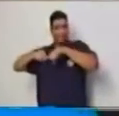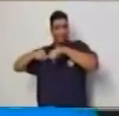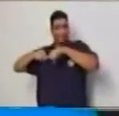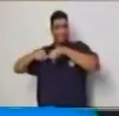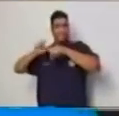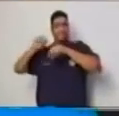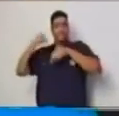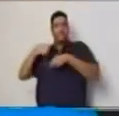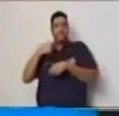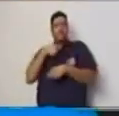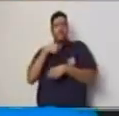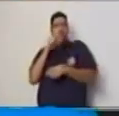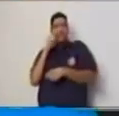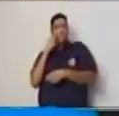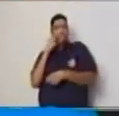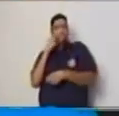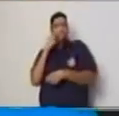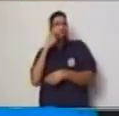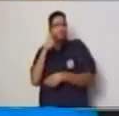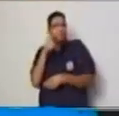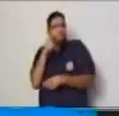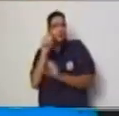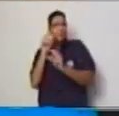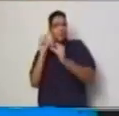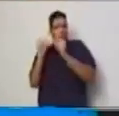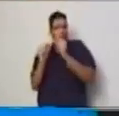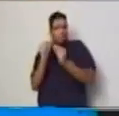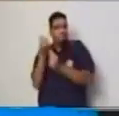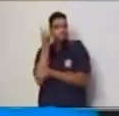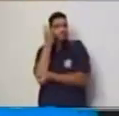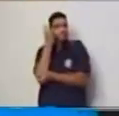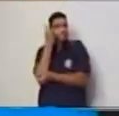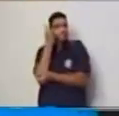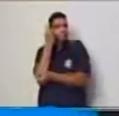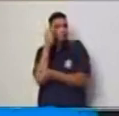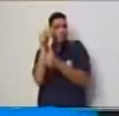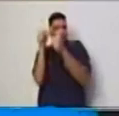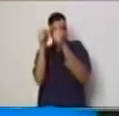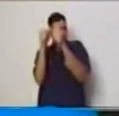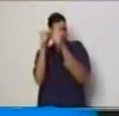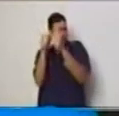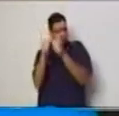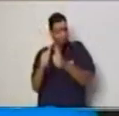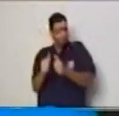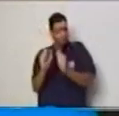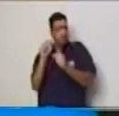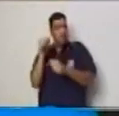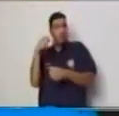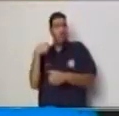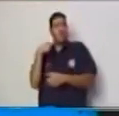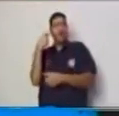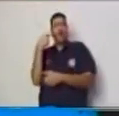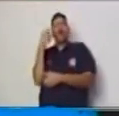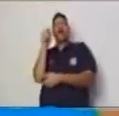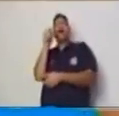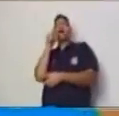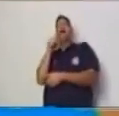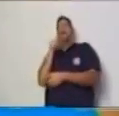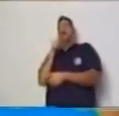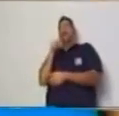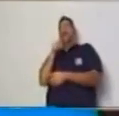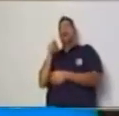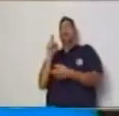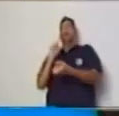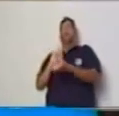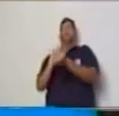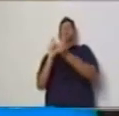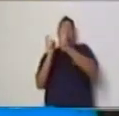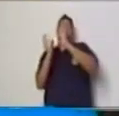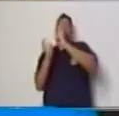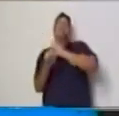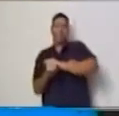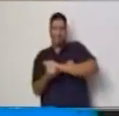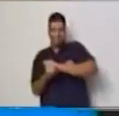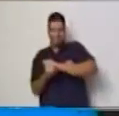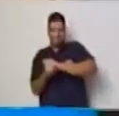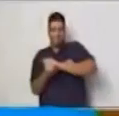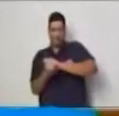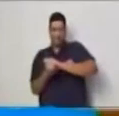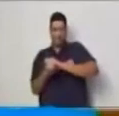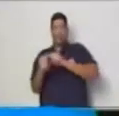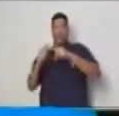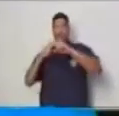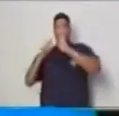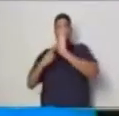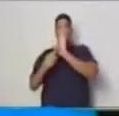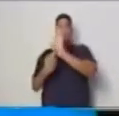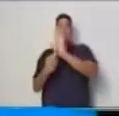comprender que esa variable es la que está teniendo la variación. Se representa con la letra Y.